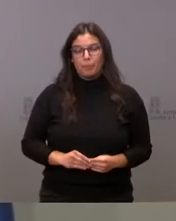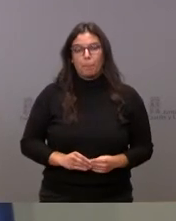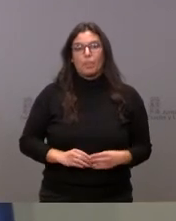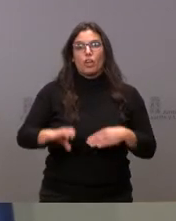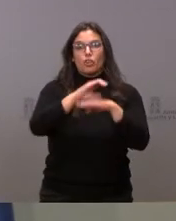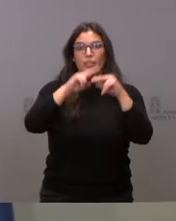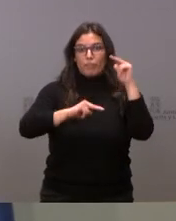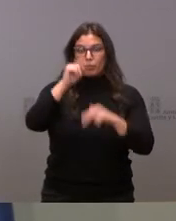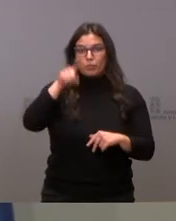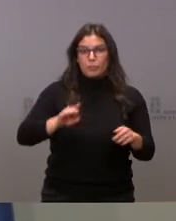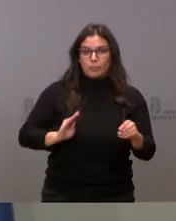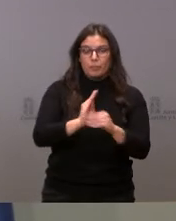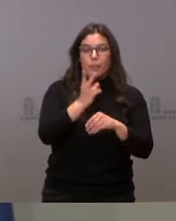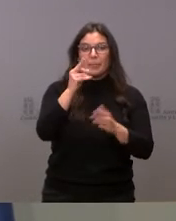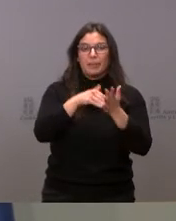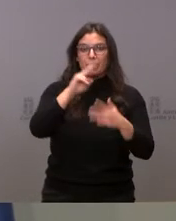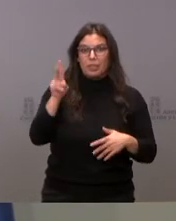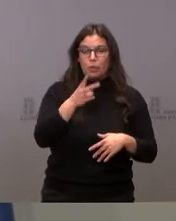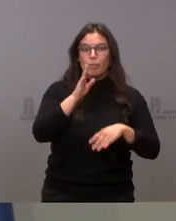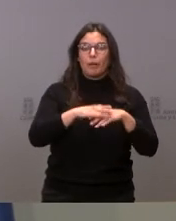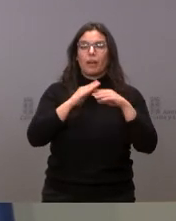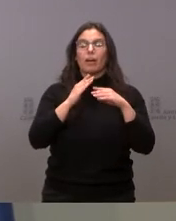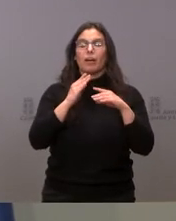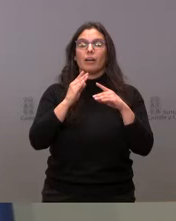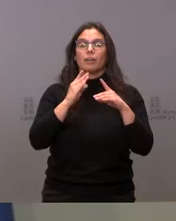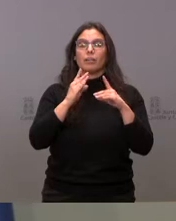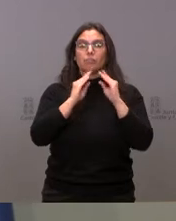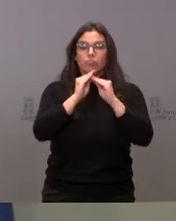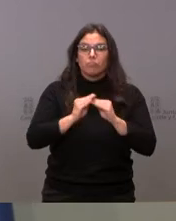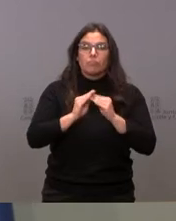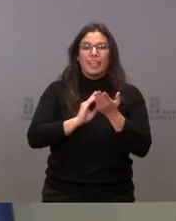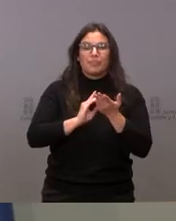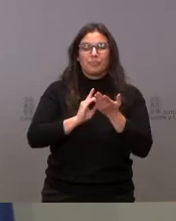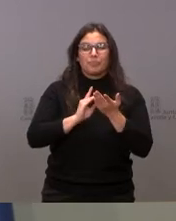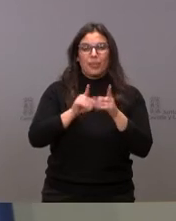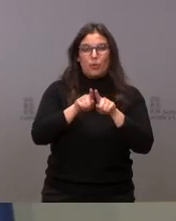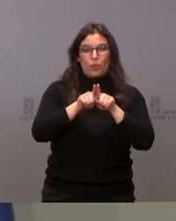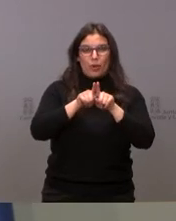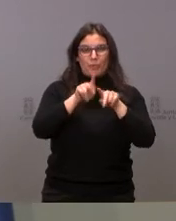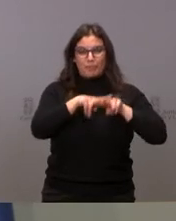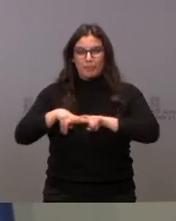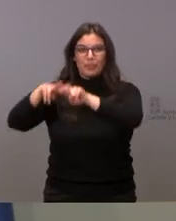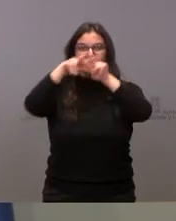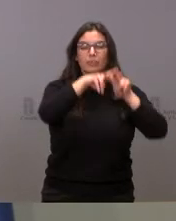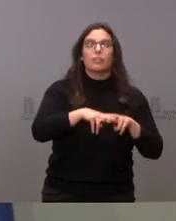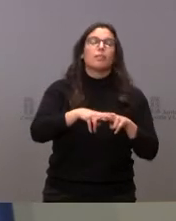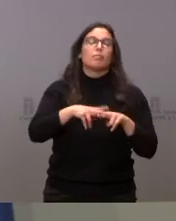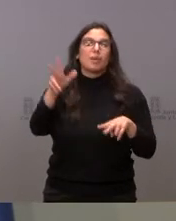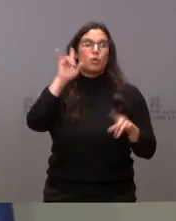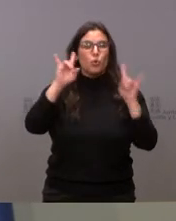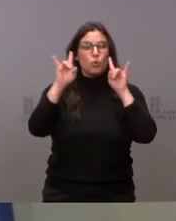Consejería de Fomento destina 20.000 euros para la elaboración del mapa del ruido en el Ayuntamiento de Arroyo de la Encomienda,